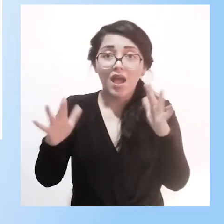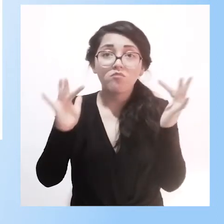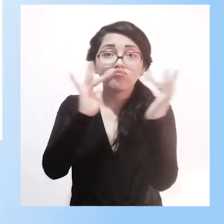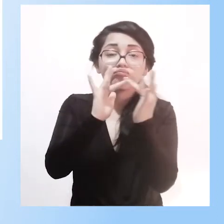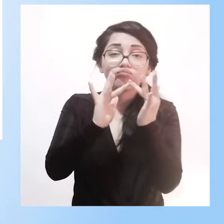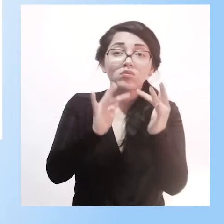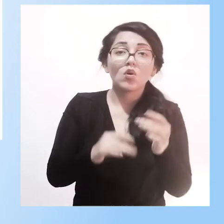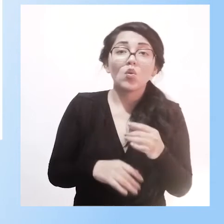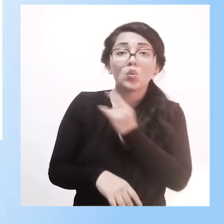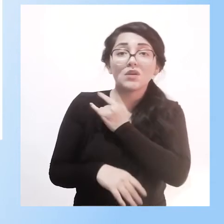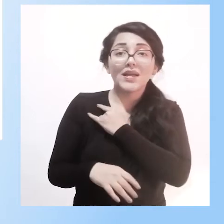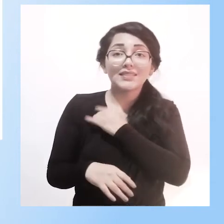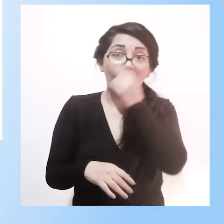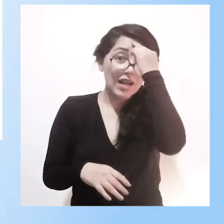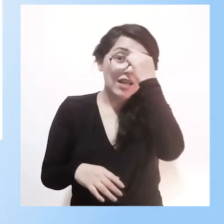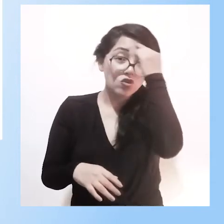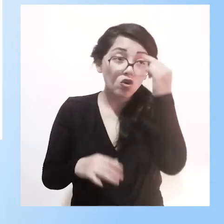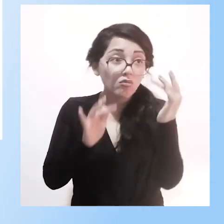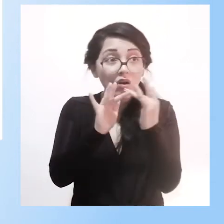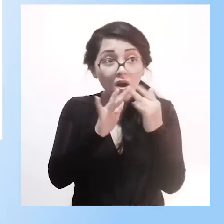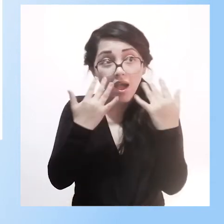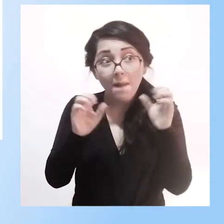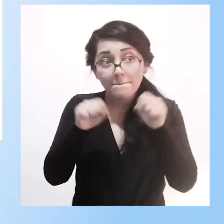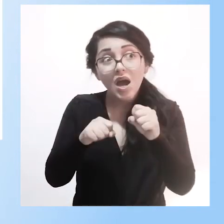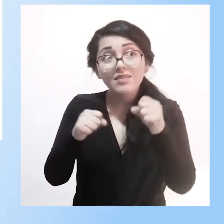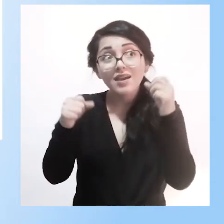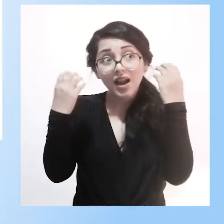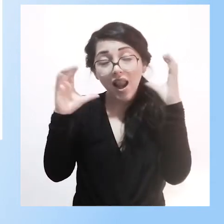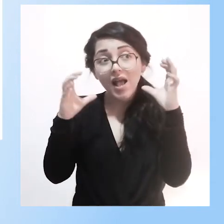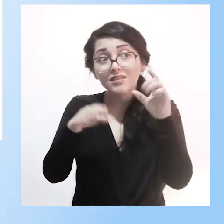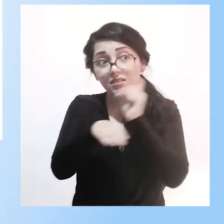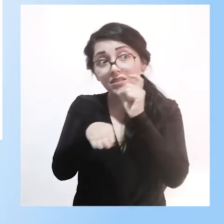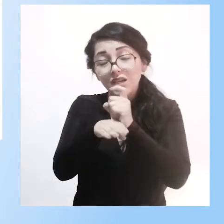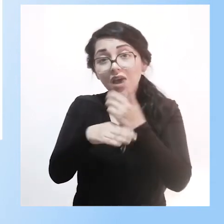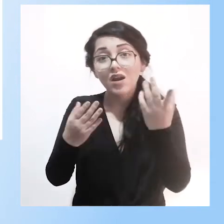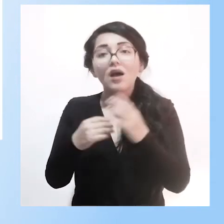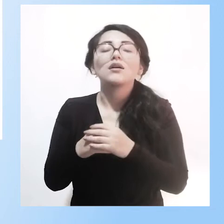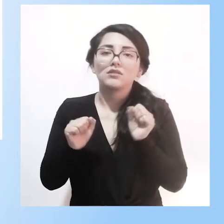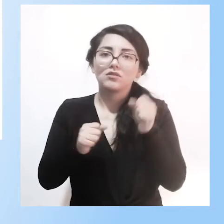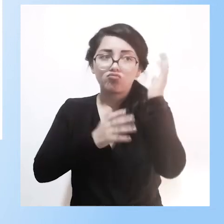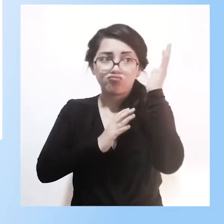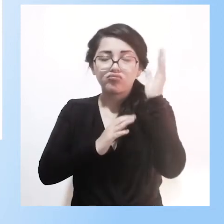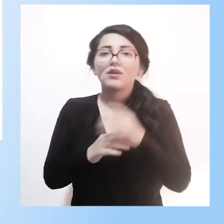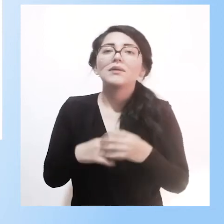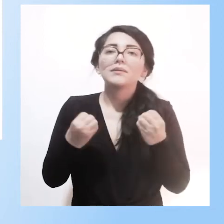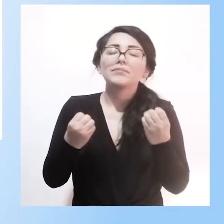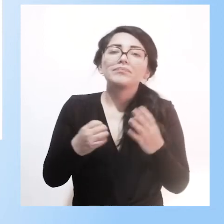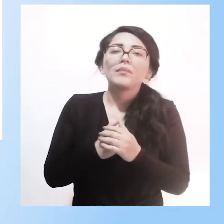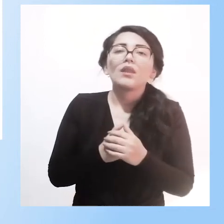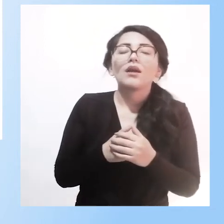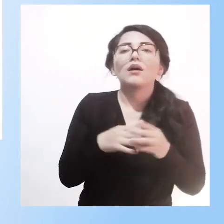un curso. Estamos trabajando con ellos, esperemos continuar y que se vaya concretando. Promover la investigación en el ámbito de pedagogía